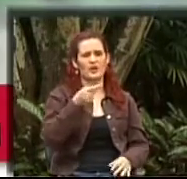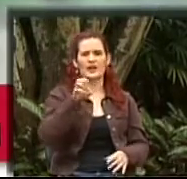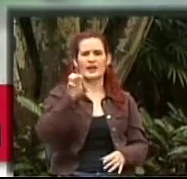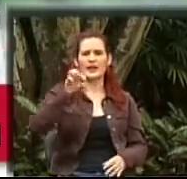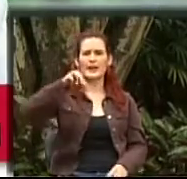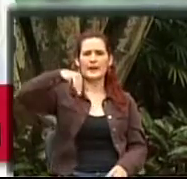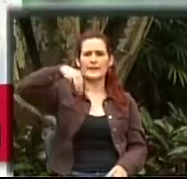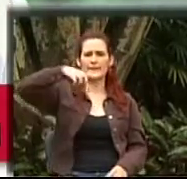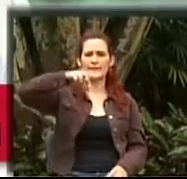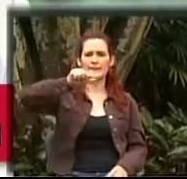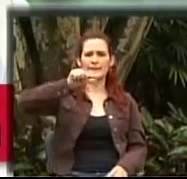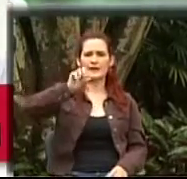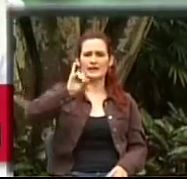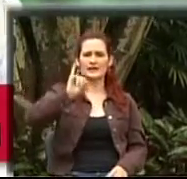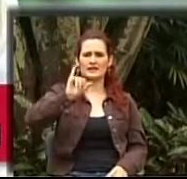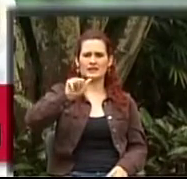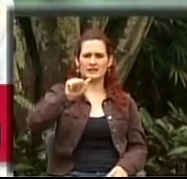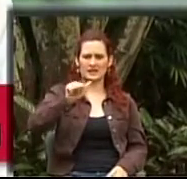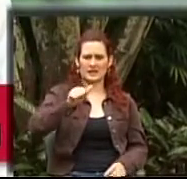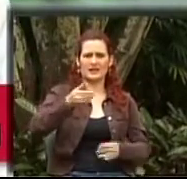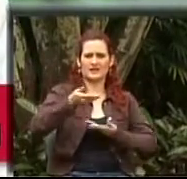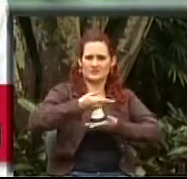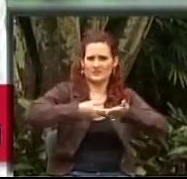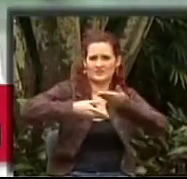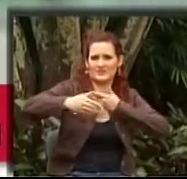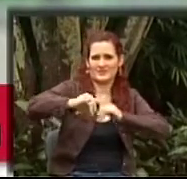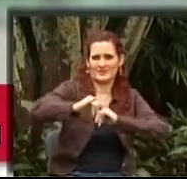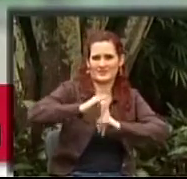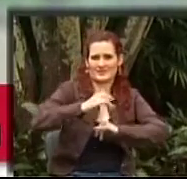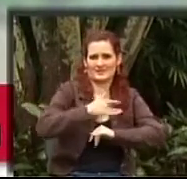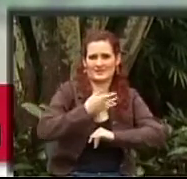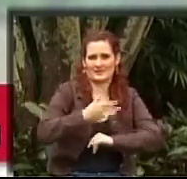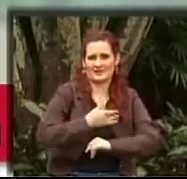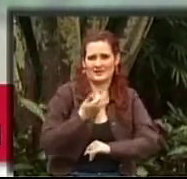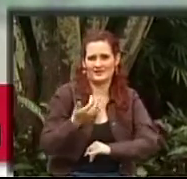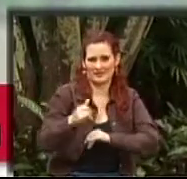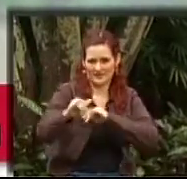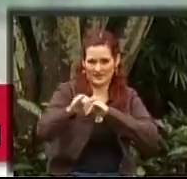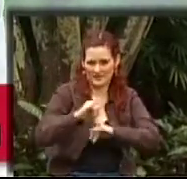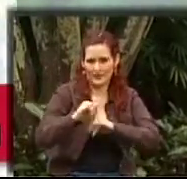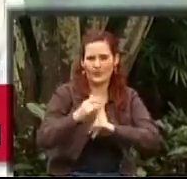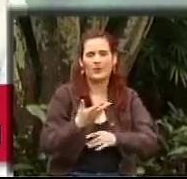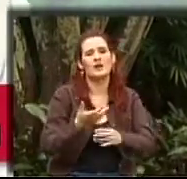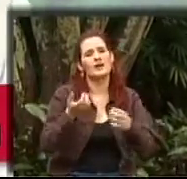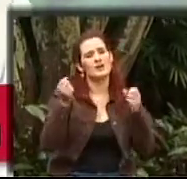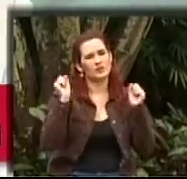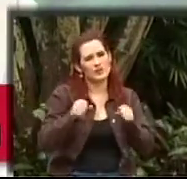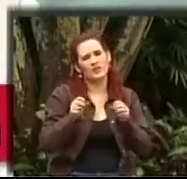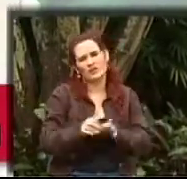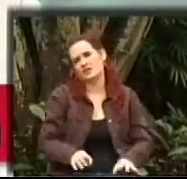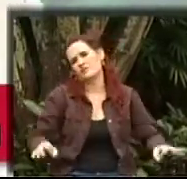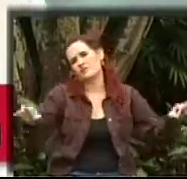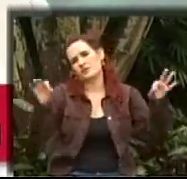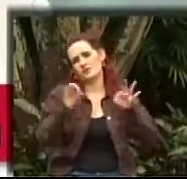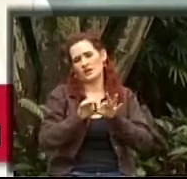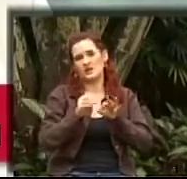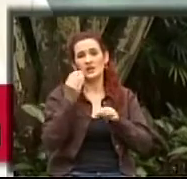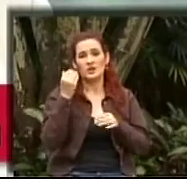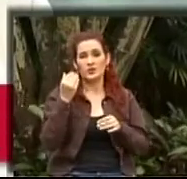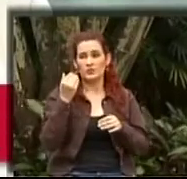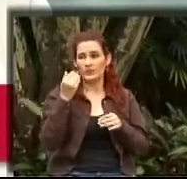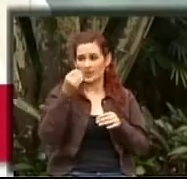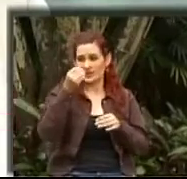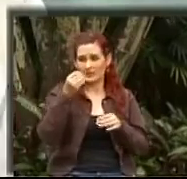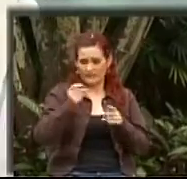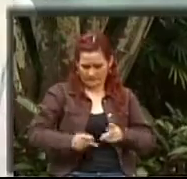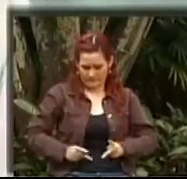Posada al inicio de esta semana también le hablado un poco de la empatía. El ponerse en los zapatos del otro es muy importante. Yo creo que cuando se vive en situaciones adversas y